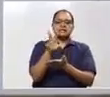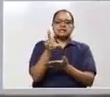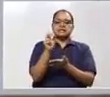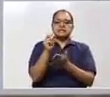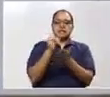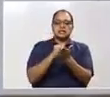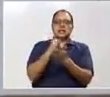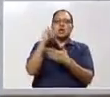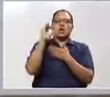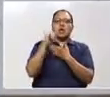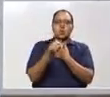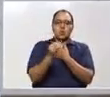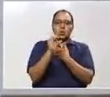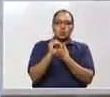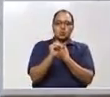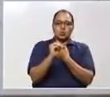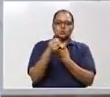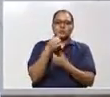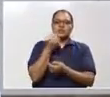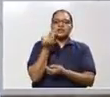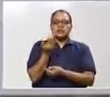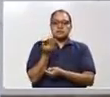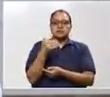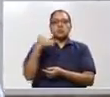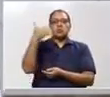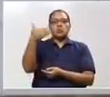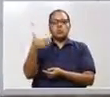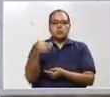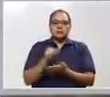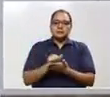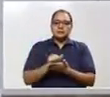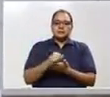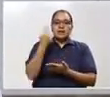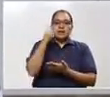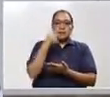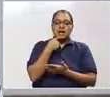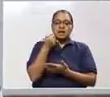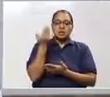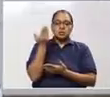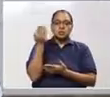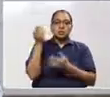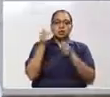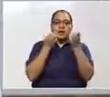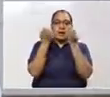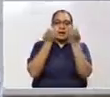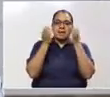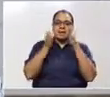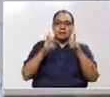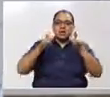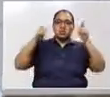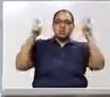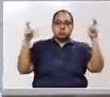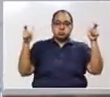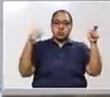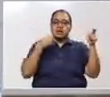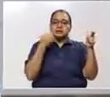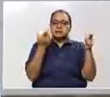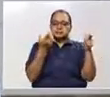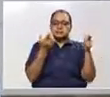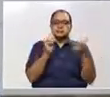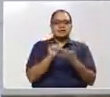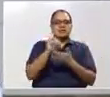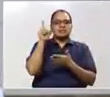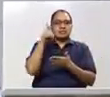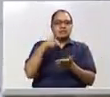proponiendo como postergada. Para los grandes contribuyentes, la presentación y pago del impuesto sobre